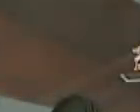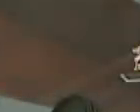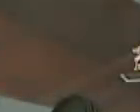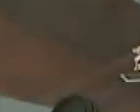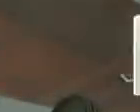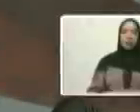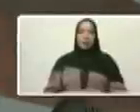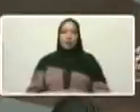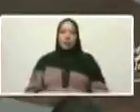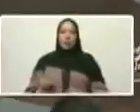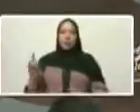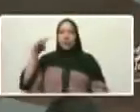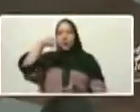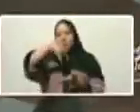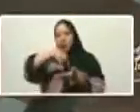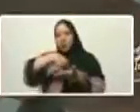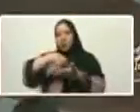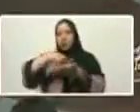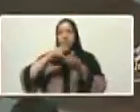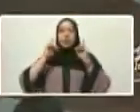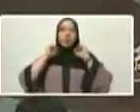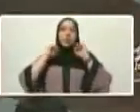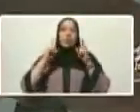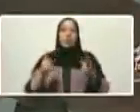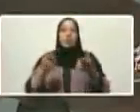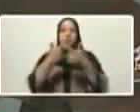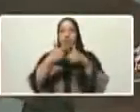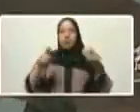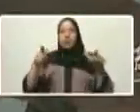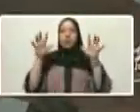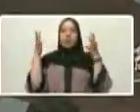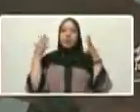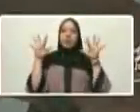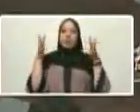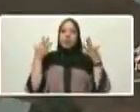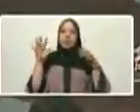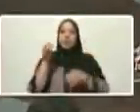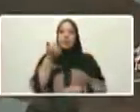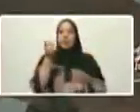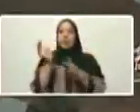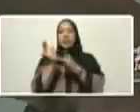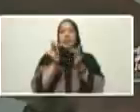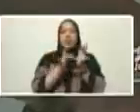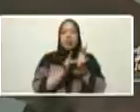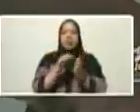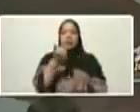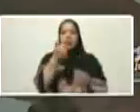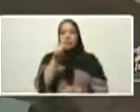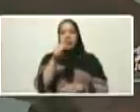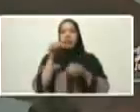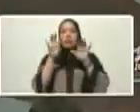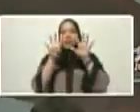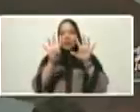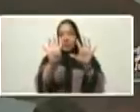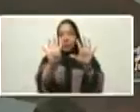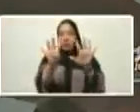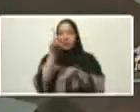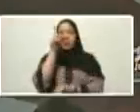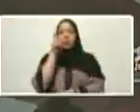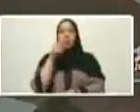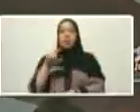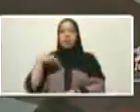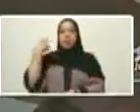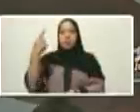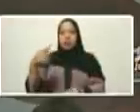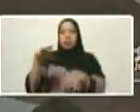Carabobo Caminos de Libertad 19 de abril todo el mundo pendiente 19 es el próximo